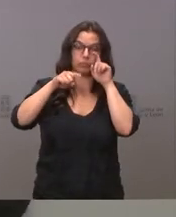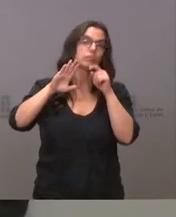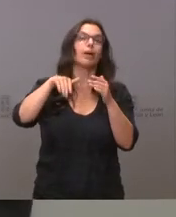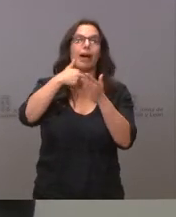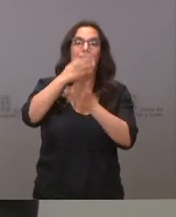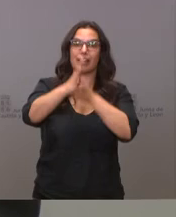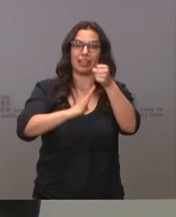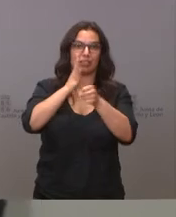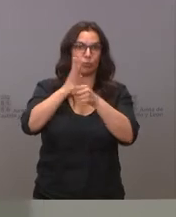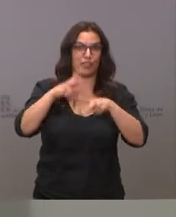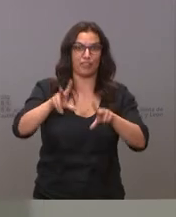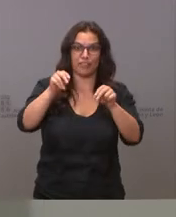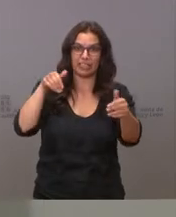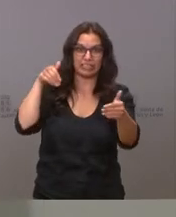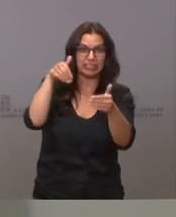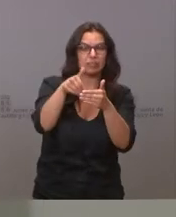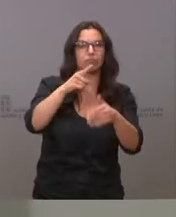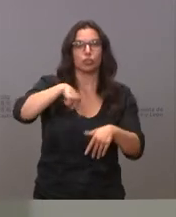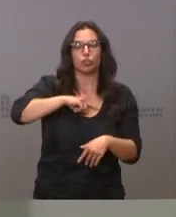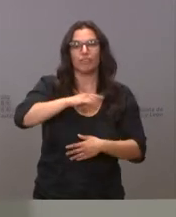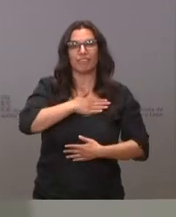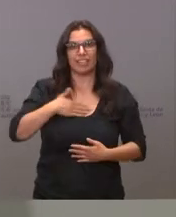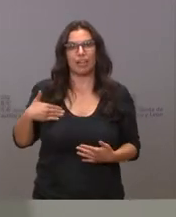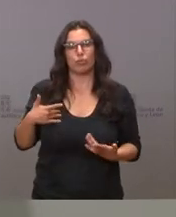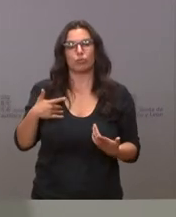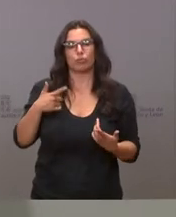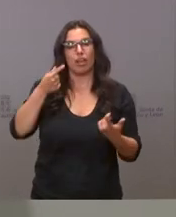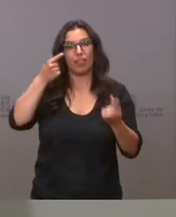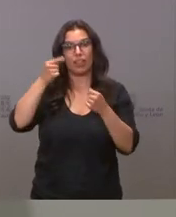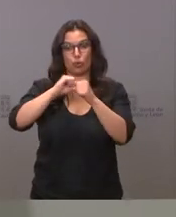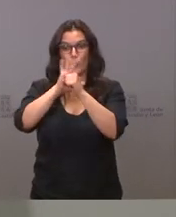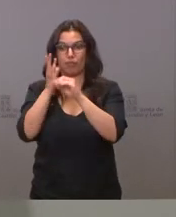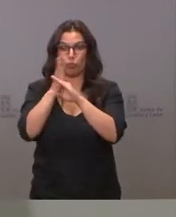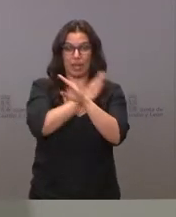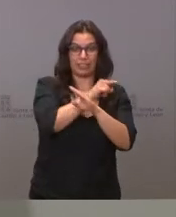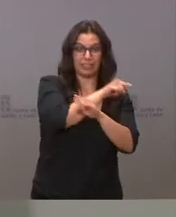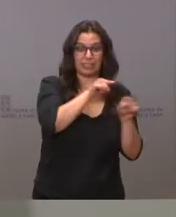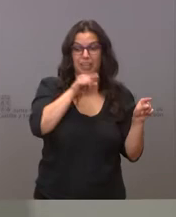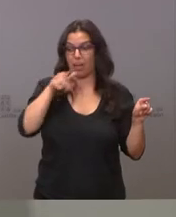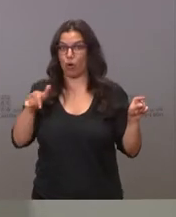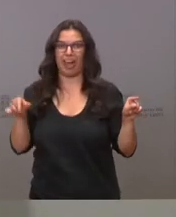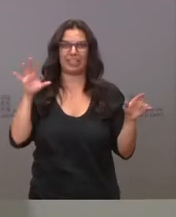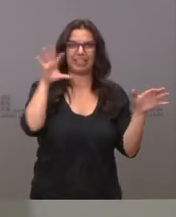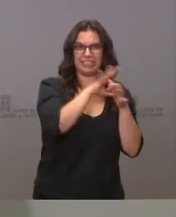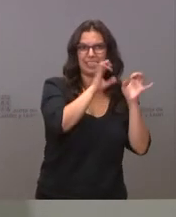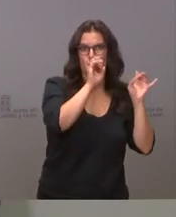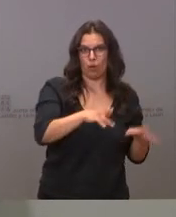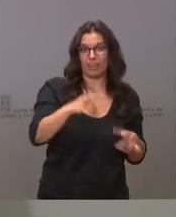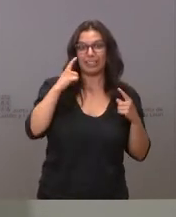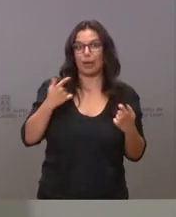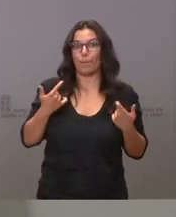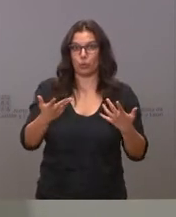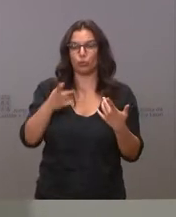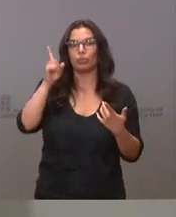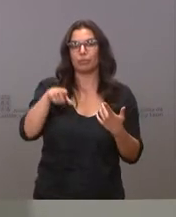conseguir volver a las cifras prepandemia lo antes posible y reactivar nuestra